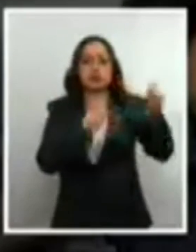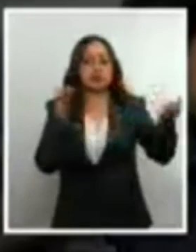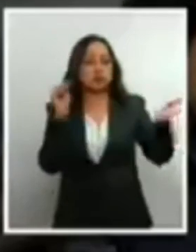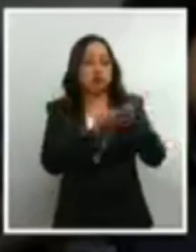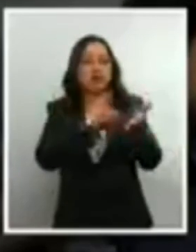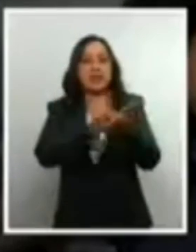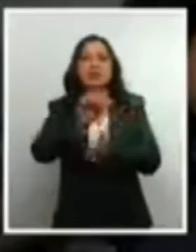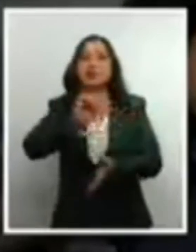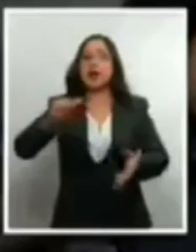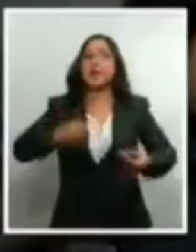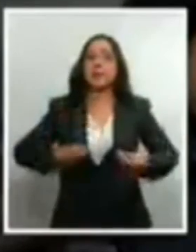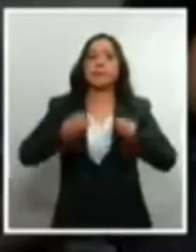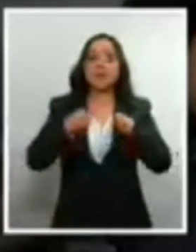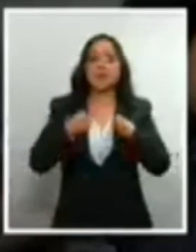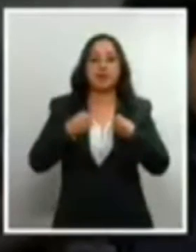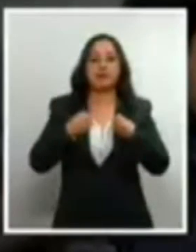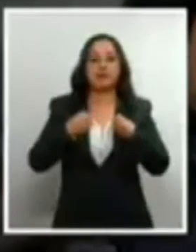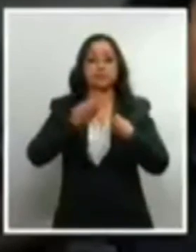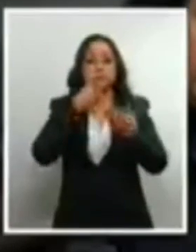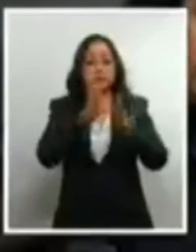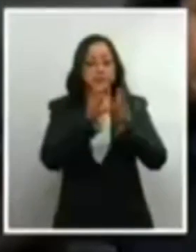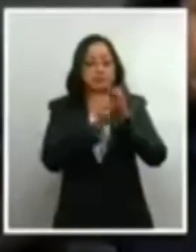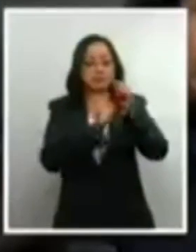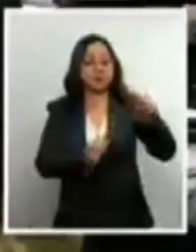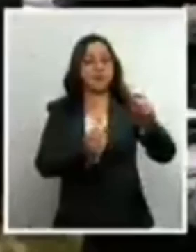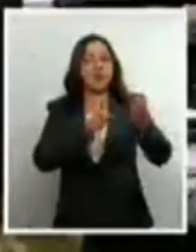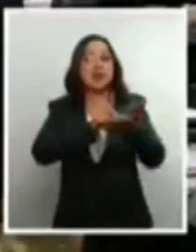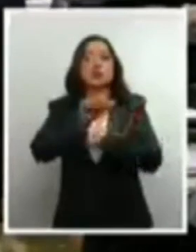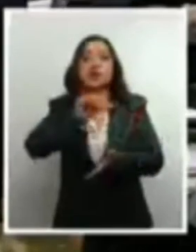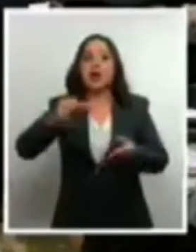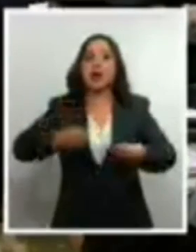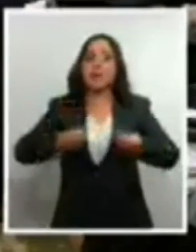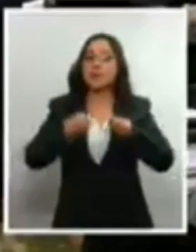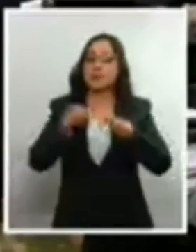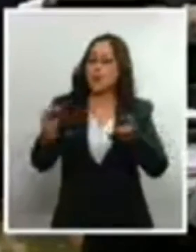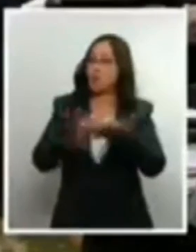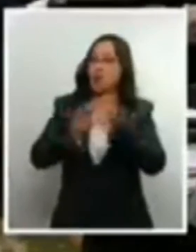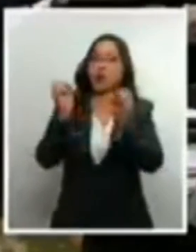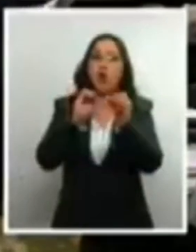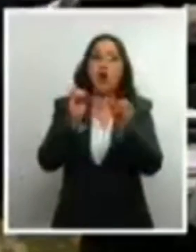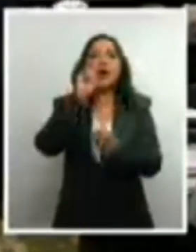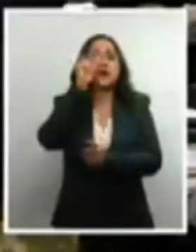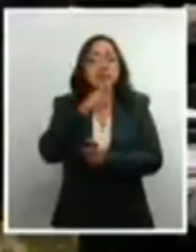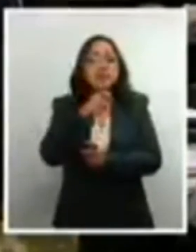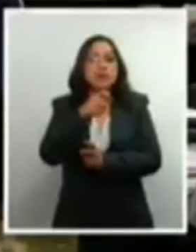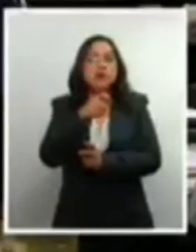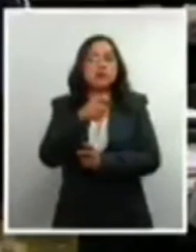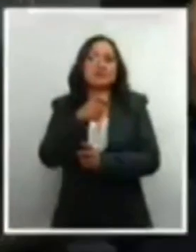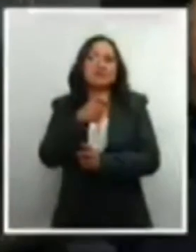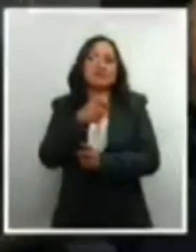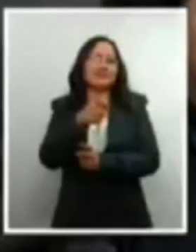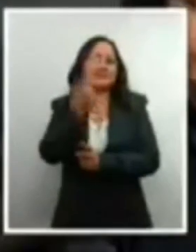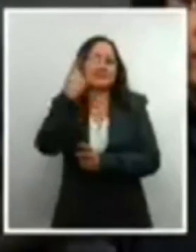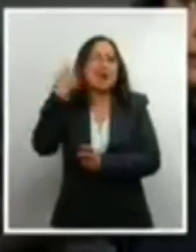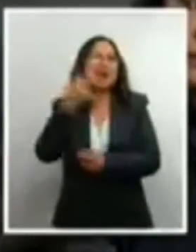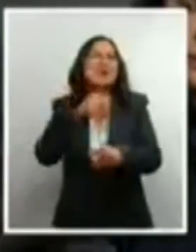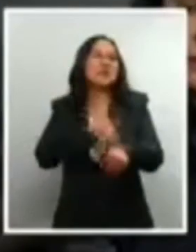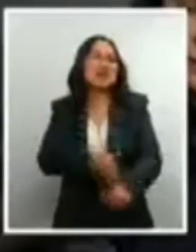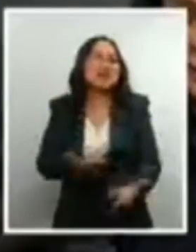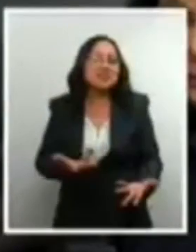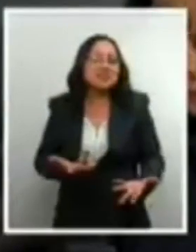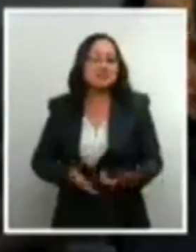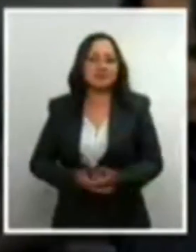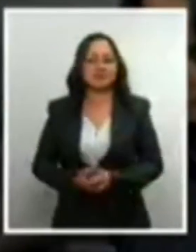Una Constitución que no se base en el derecho a la vida no tiene caso obedecerla. Muchas gracias.